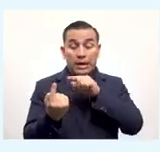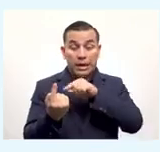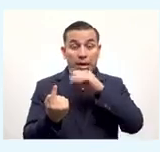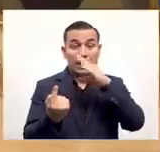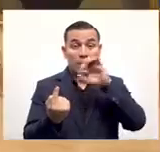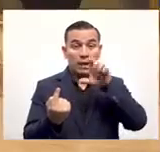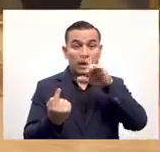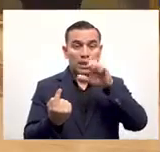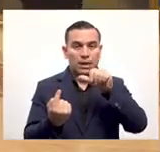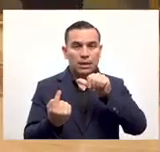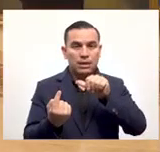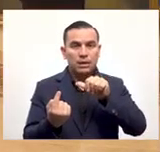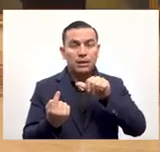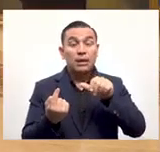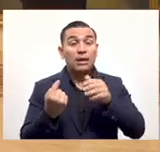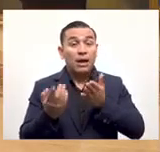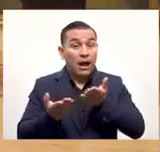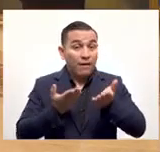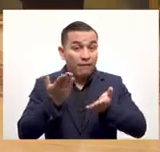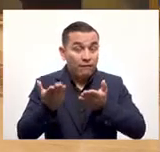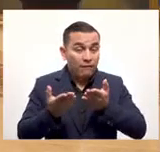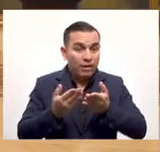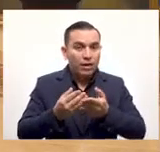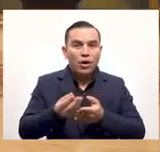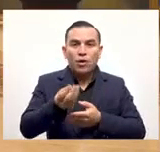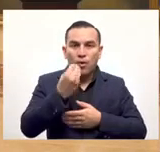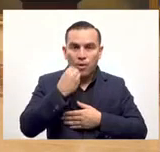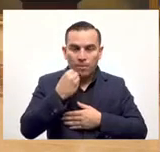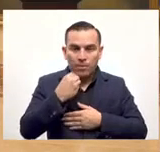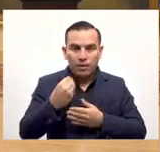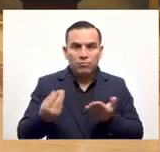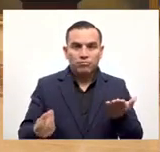y Cecilia le vende los granos básicos a Miguel